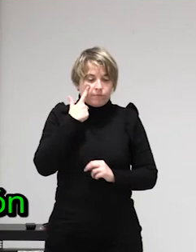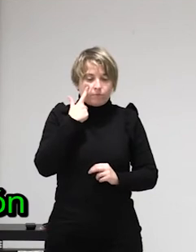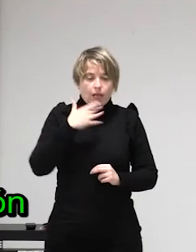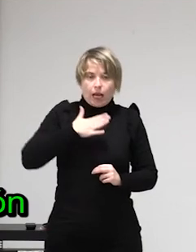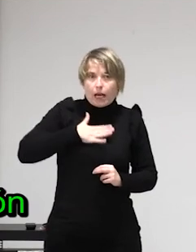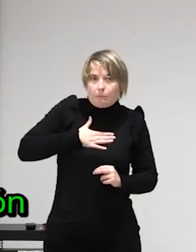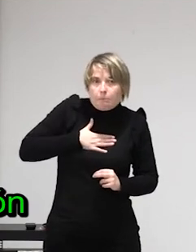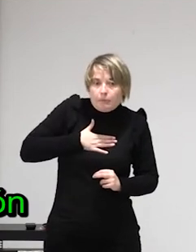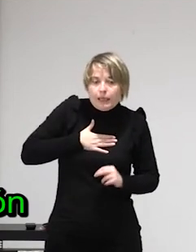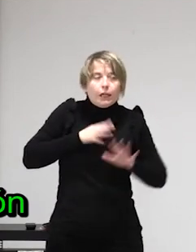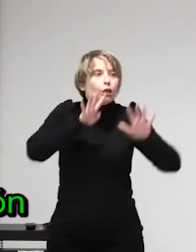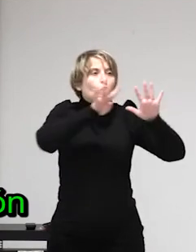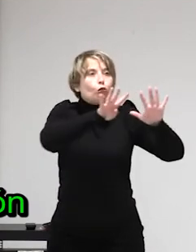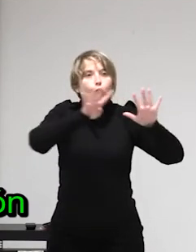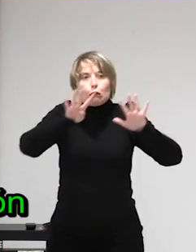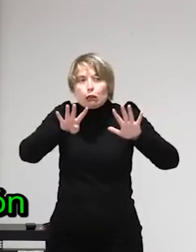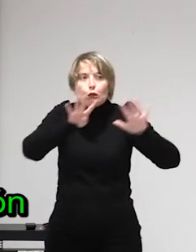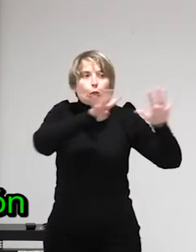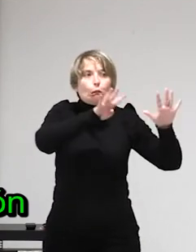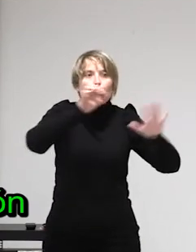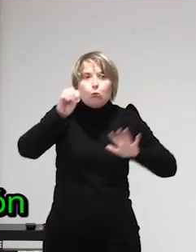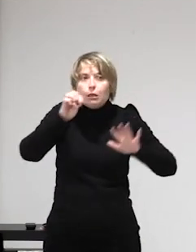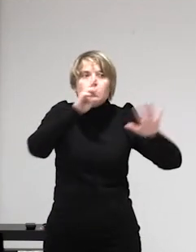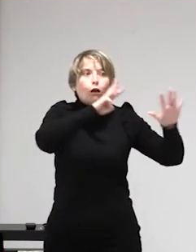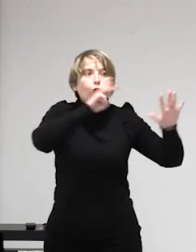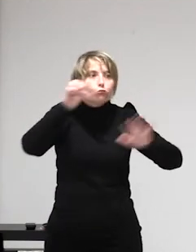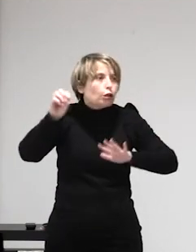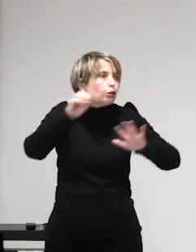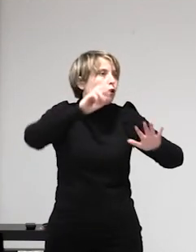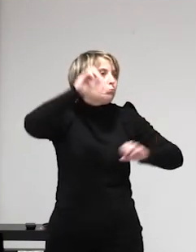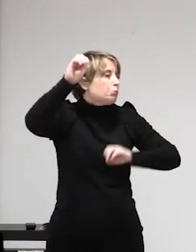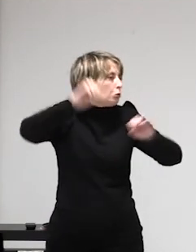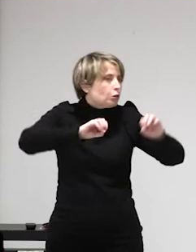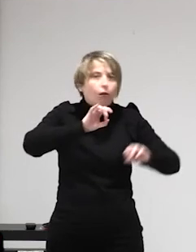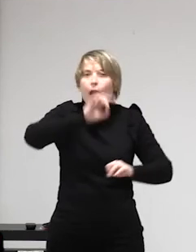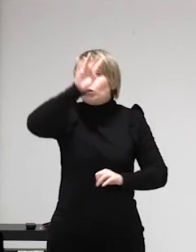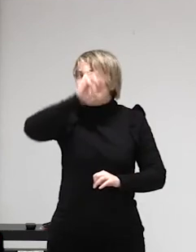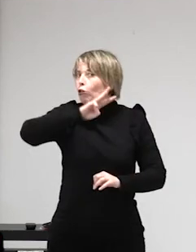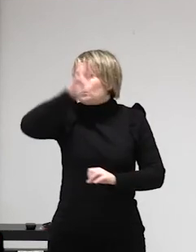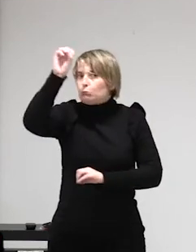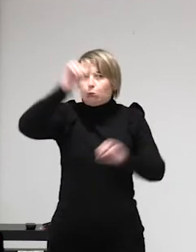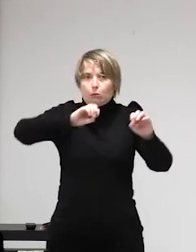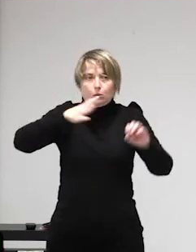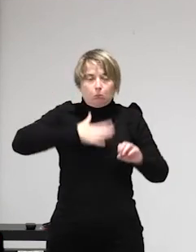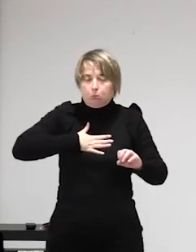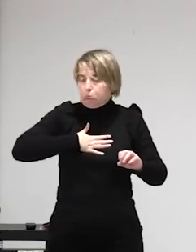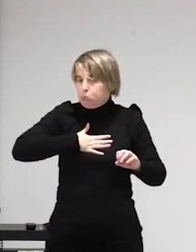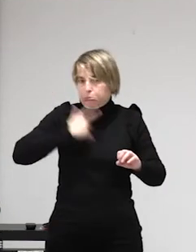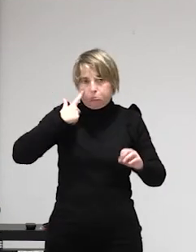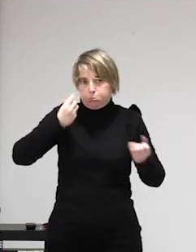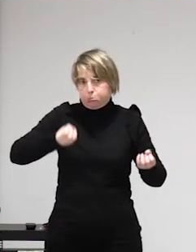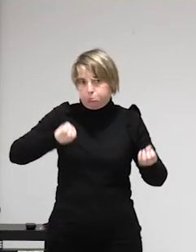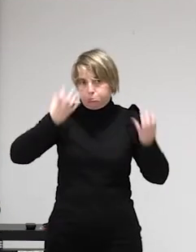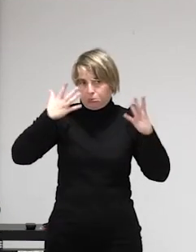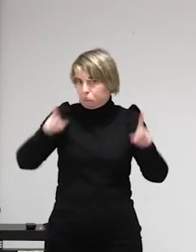de detección de falsedad documental algo así de acuerdo es una unidad de la policía que se supone que está encargada de